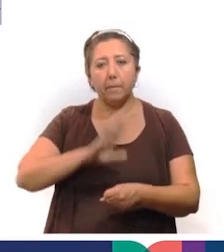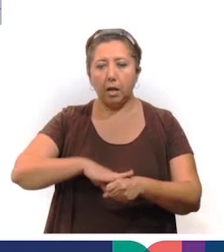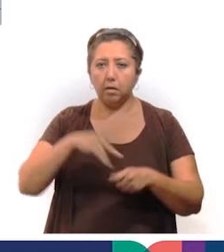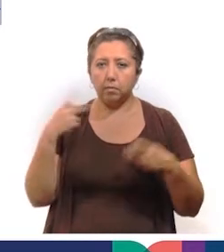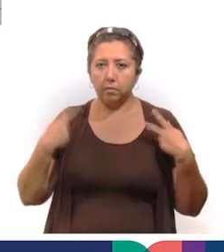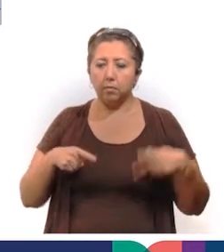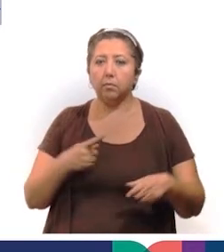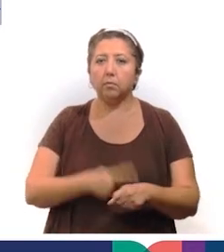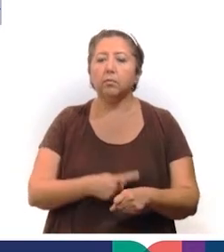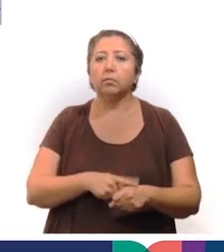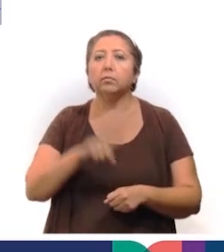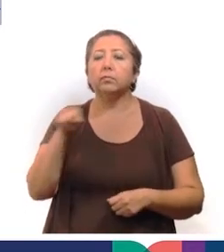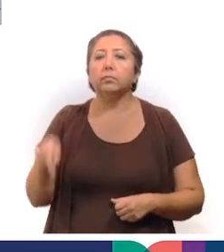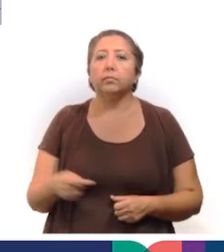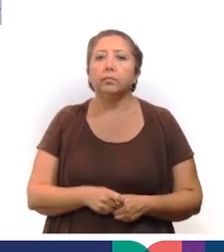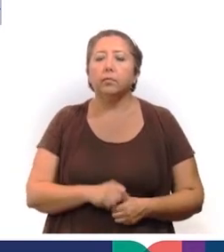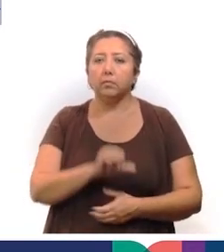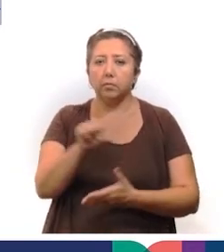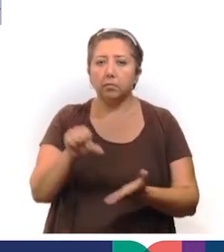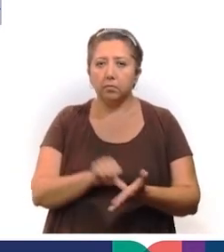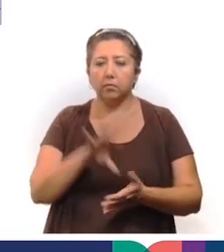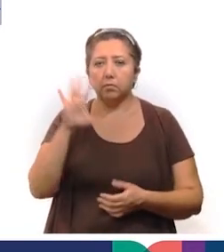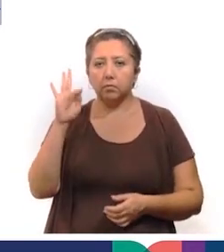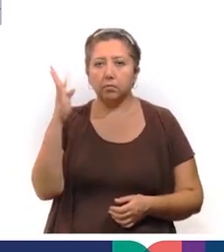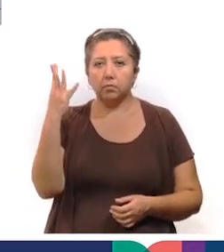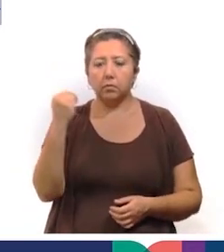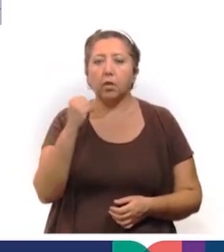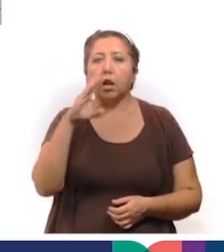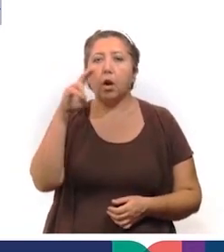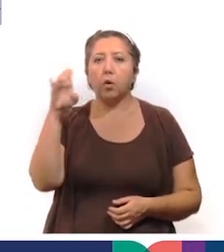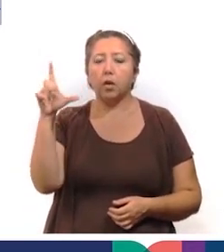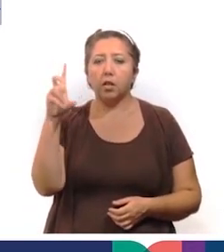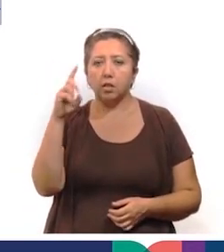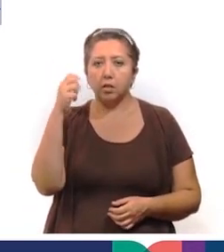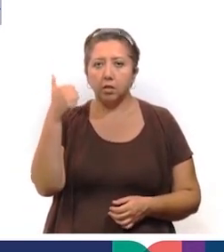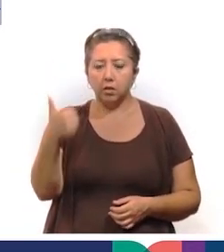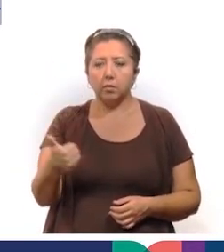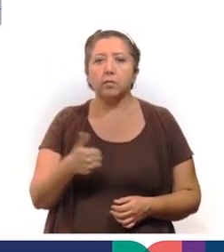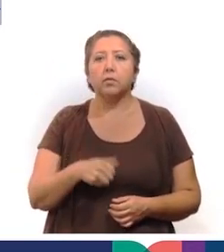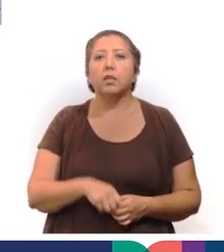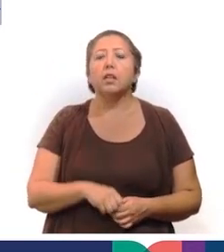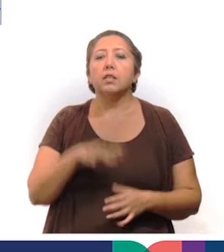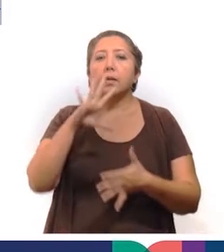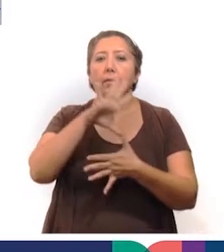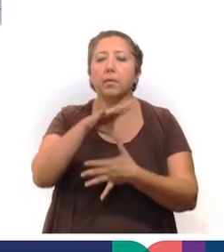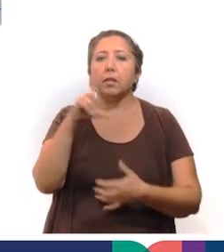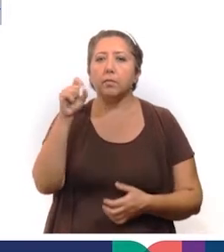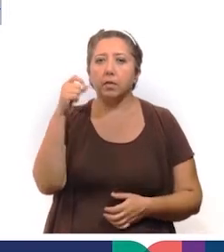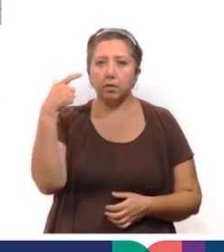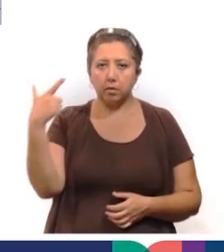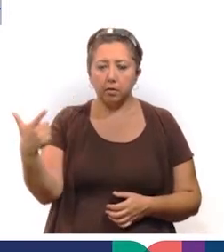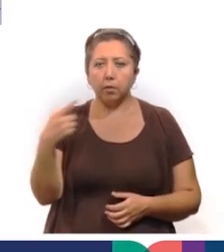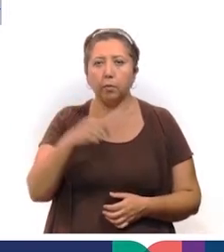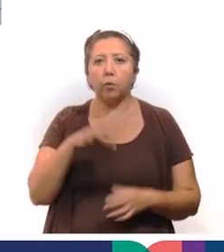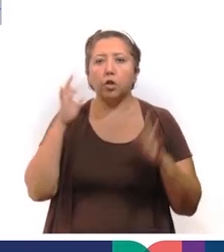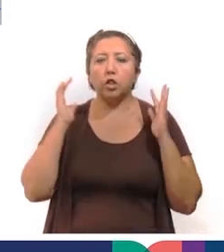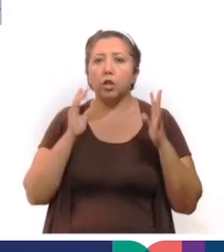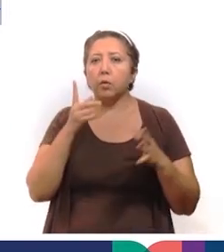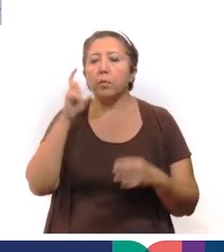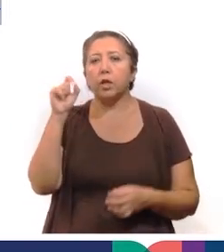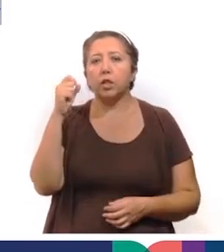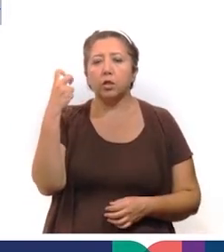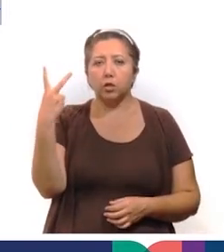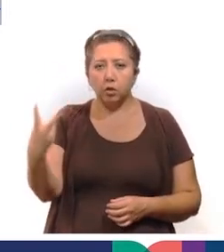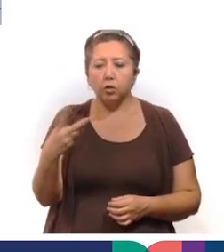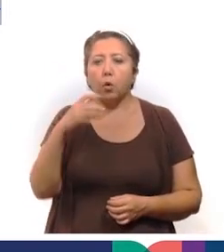mayor número de personas contagiadas son Centro con 49, Ciudad Cauquel, 36, Las Américas, 27, Francisco de Montejo,